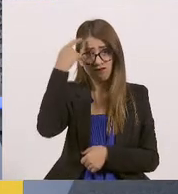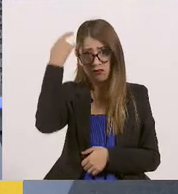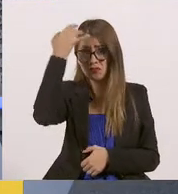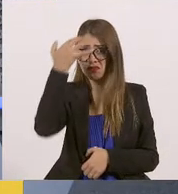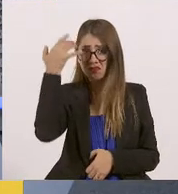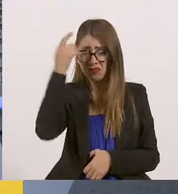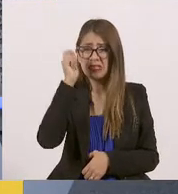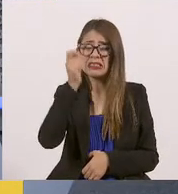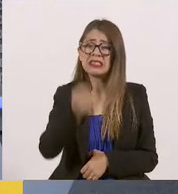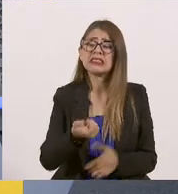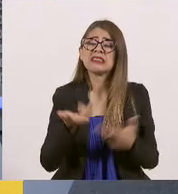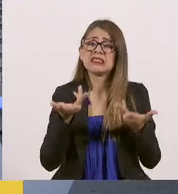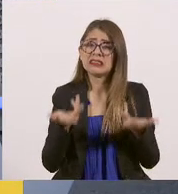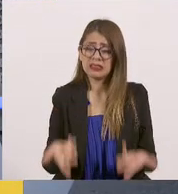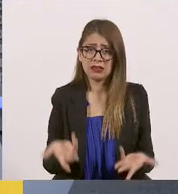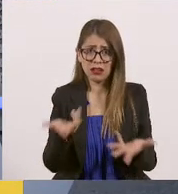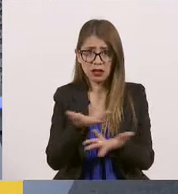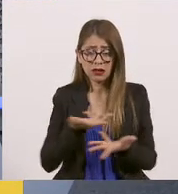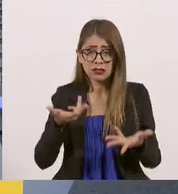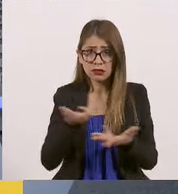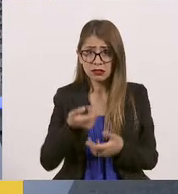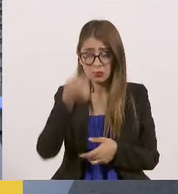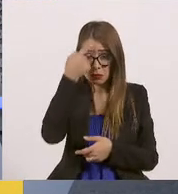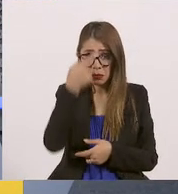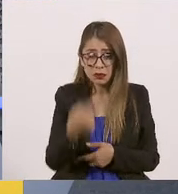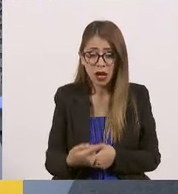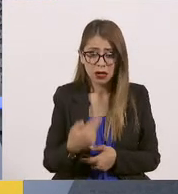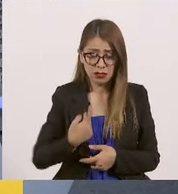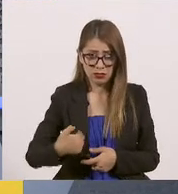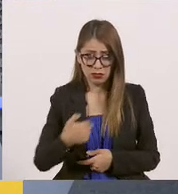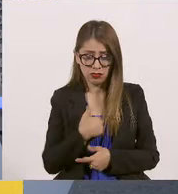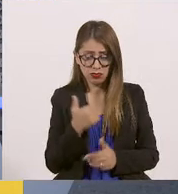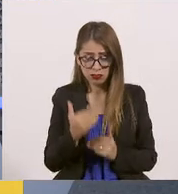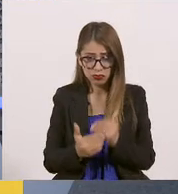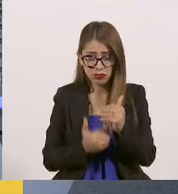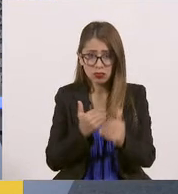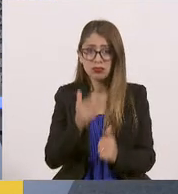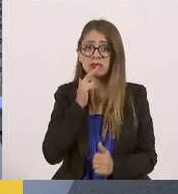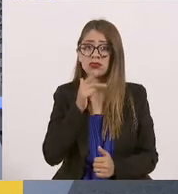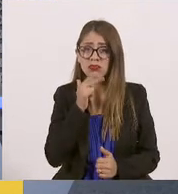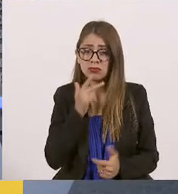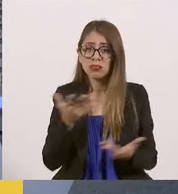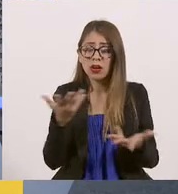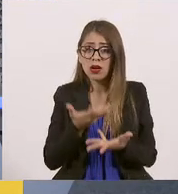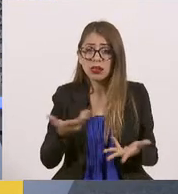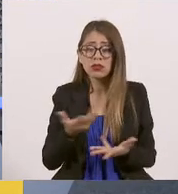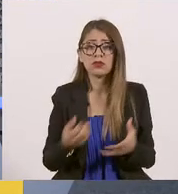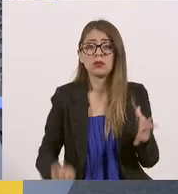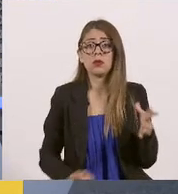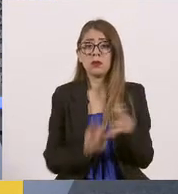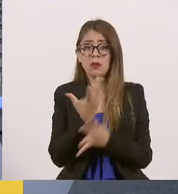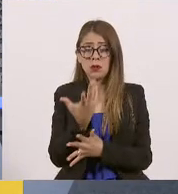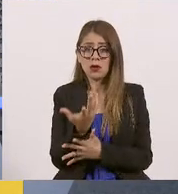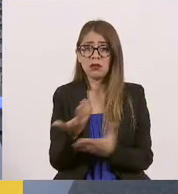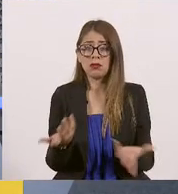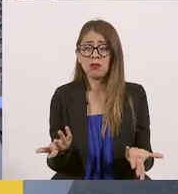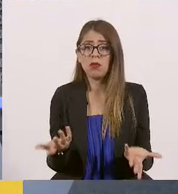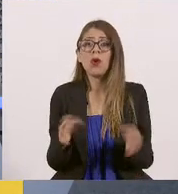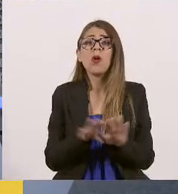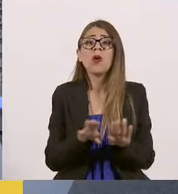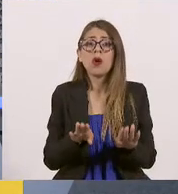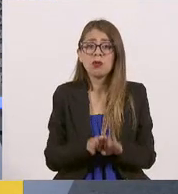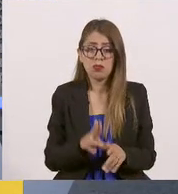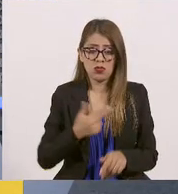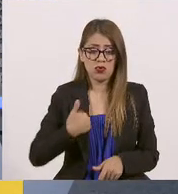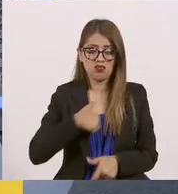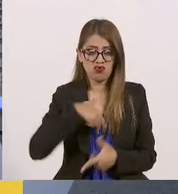qué es lo que nos toca para que podamos activarnos, para que podamos salir, para que podamos reinventarnos, cómo hacemos que los recursos